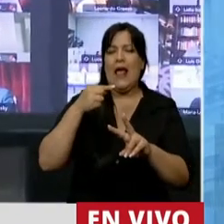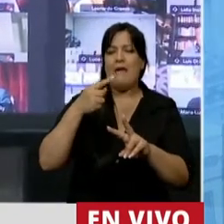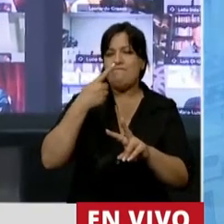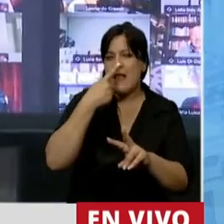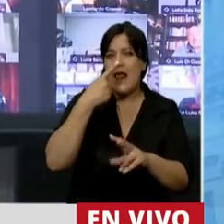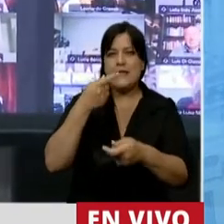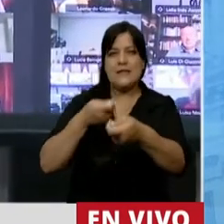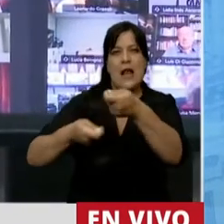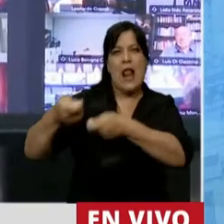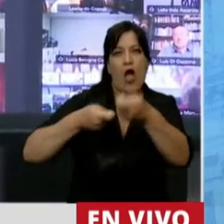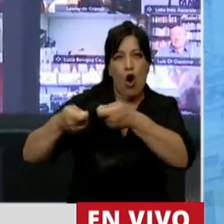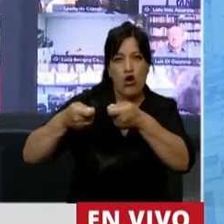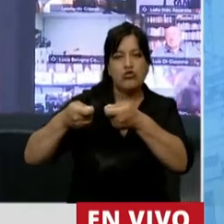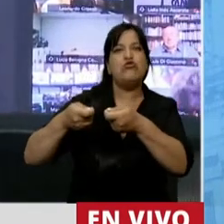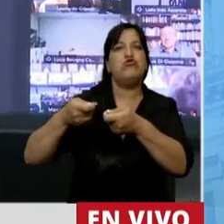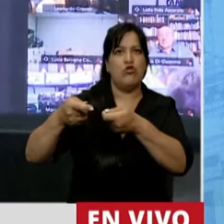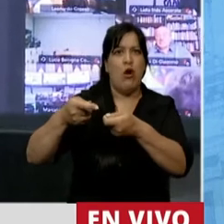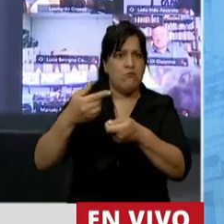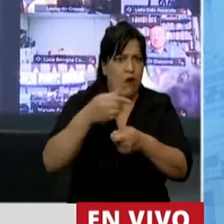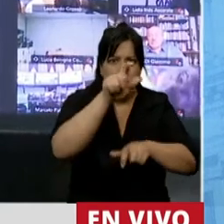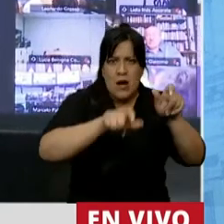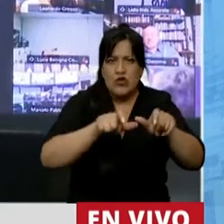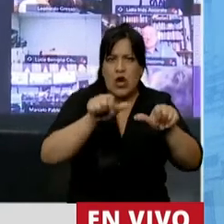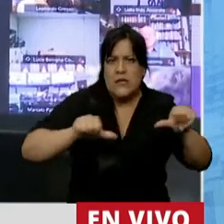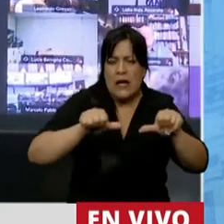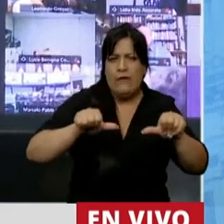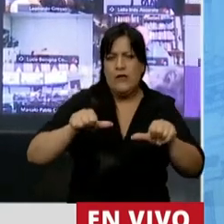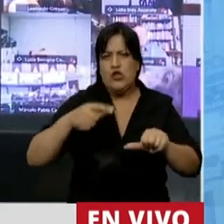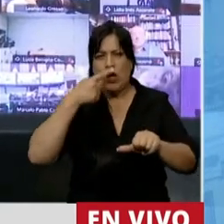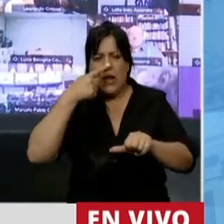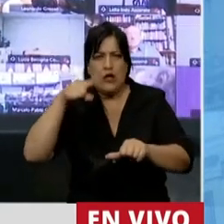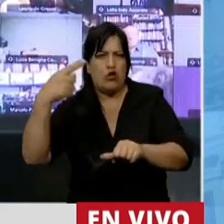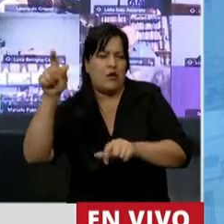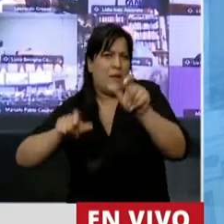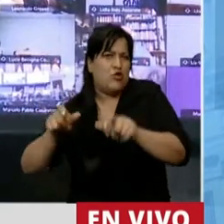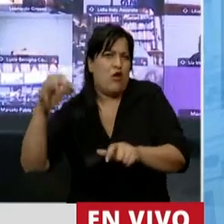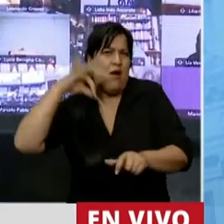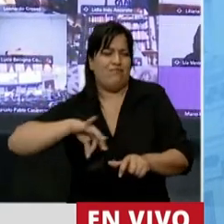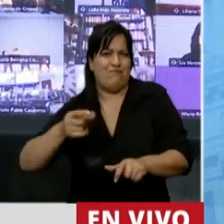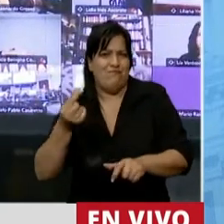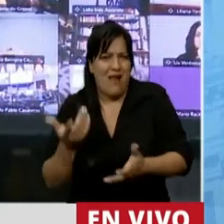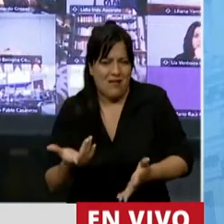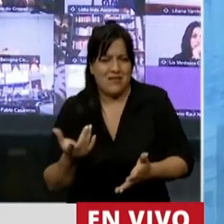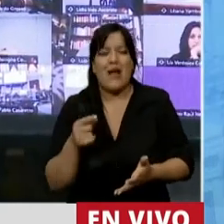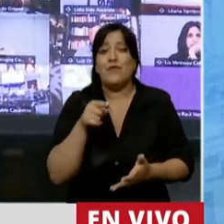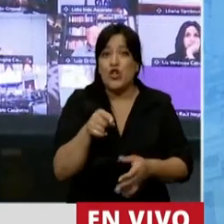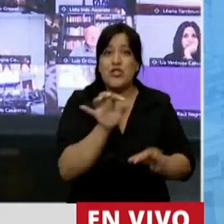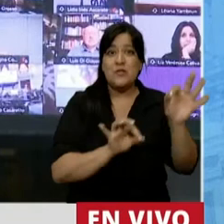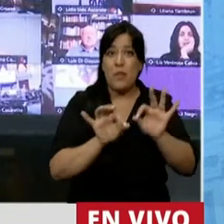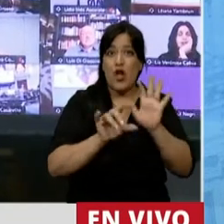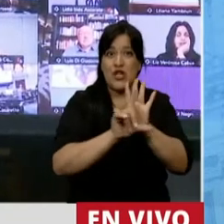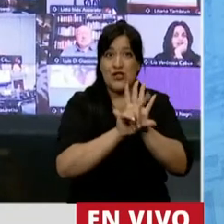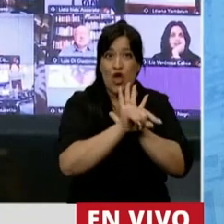a costa de tanto sacrificio. Señor presidente, este proyecto significa de alguna manera